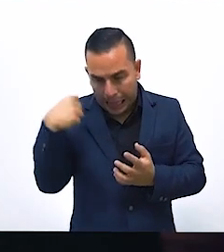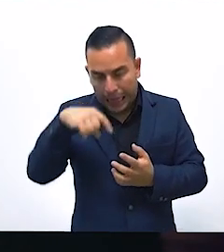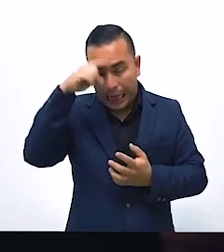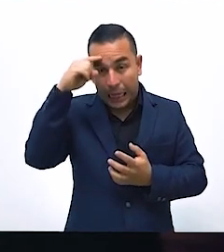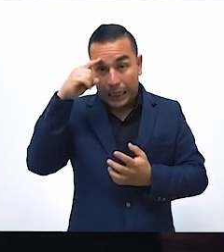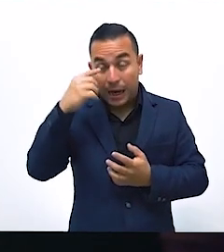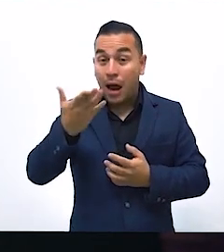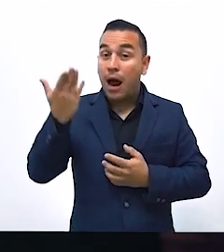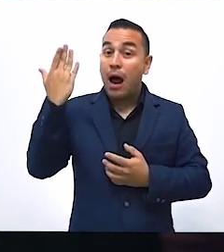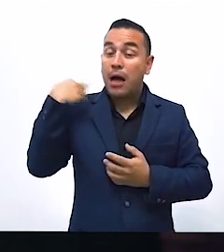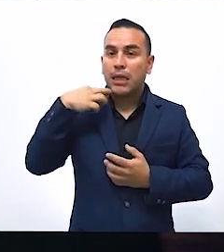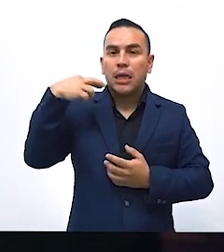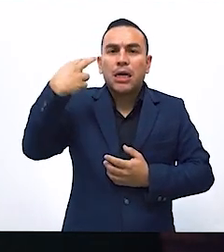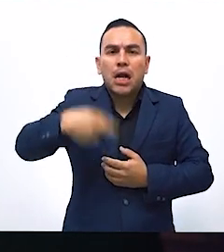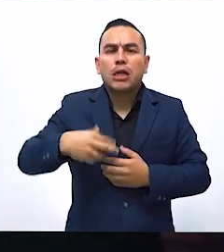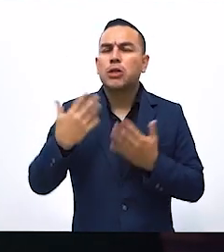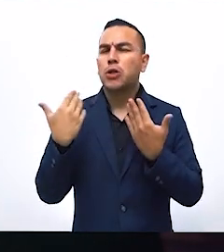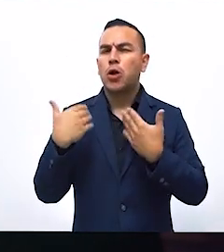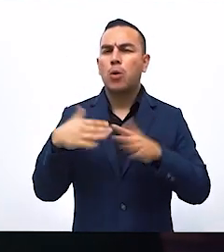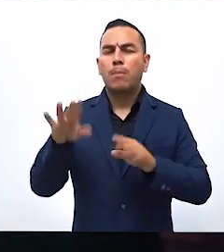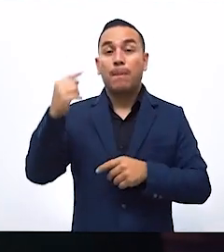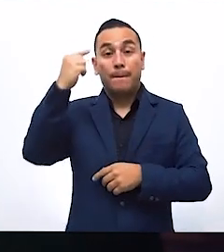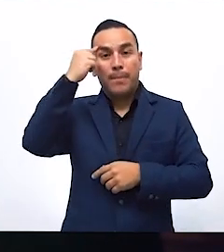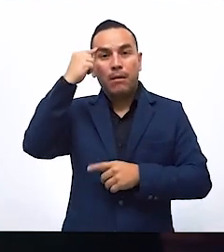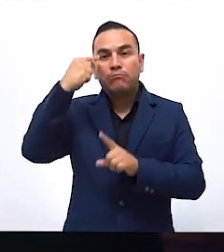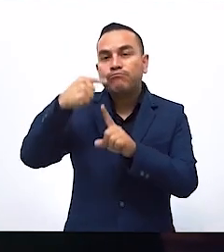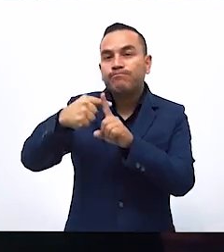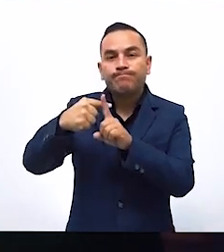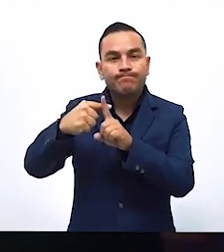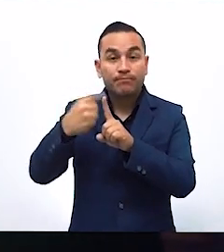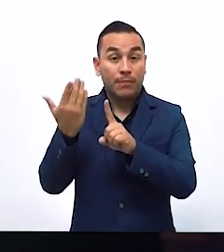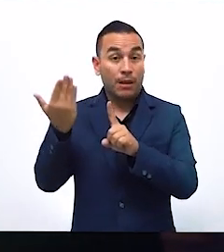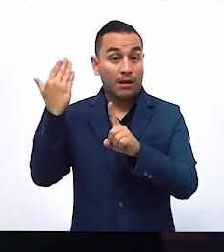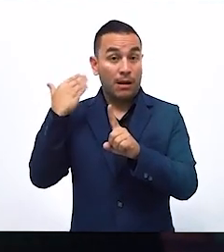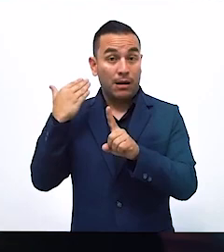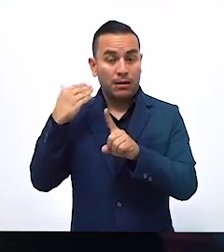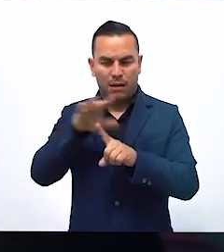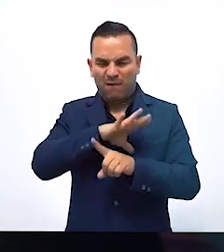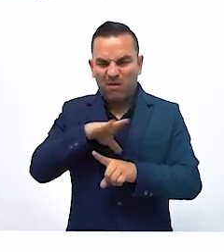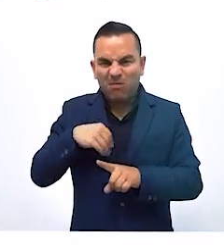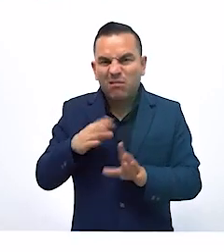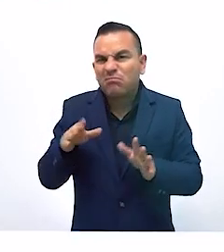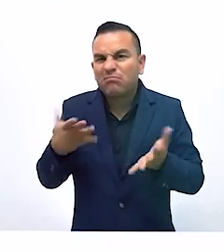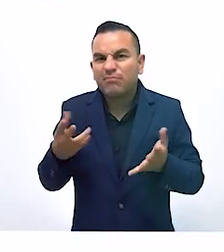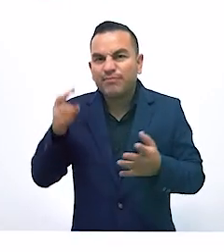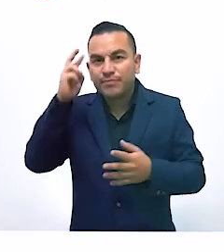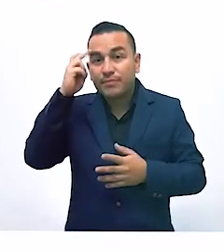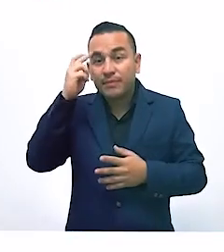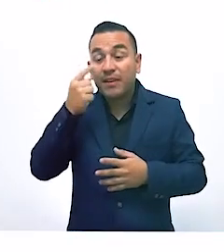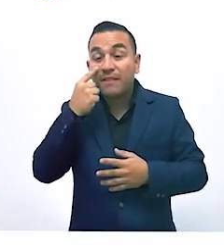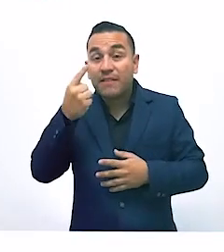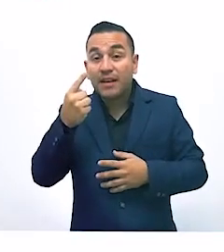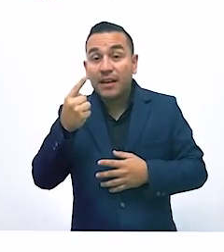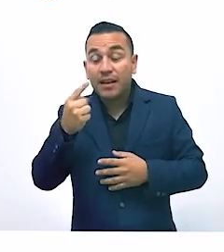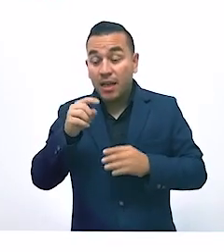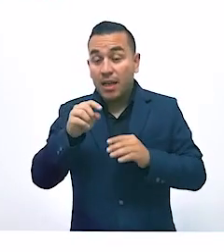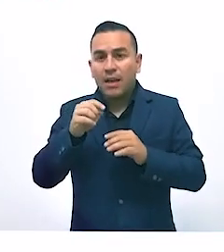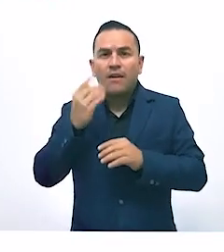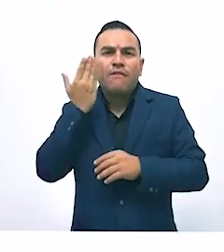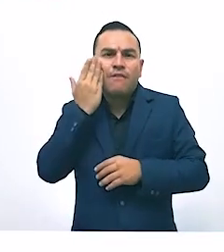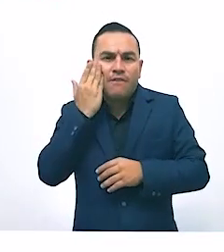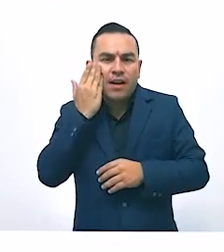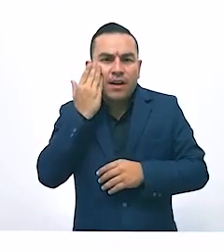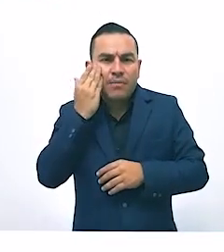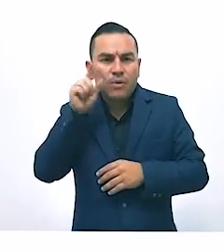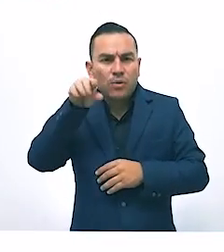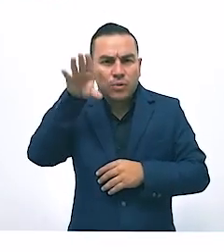una realidad que se normalizó y que incluso creían positiva para la mamá, su bebé y su familia. Solo hay que ir a las redes sociales y leer los comentarios